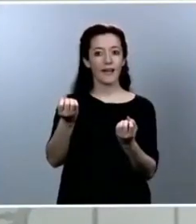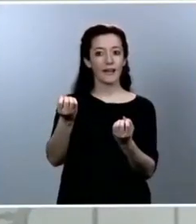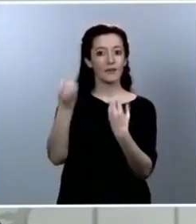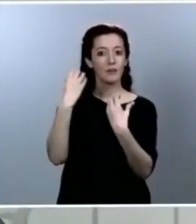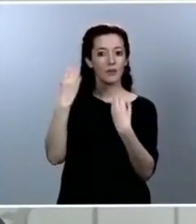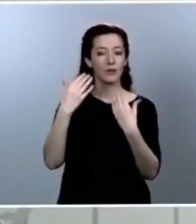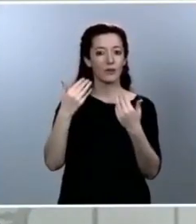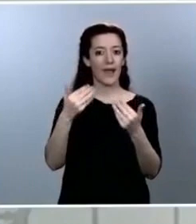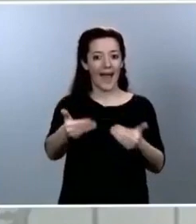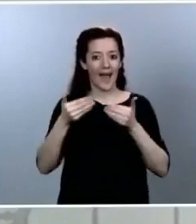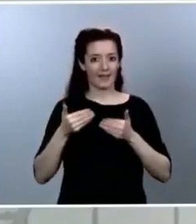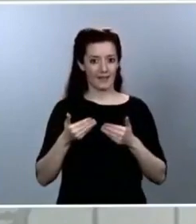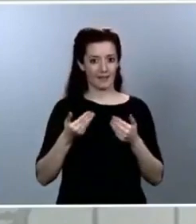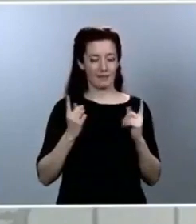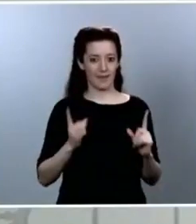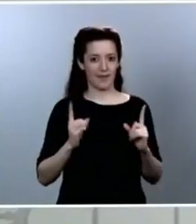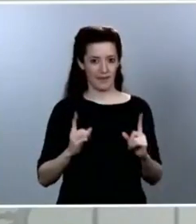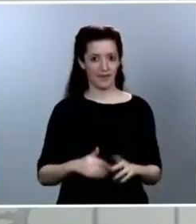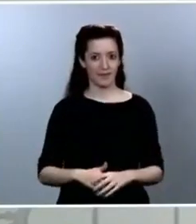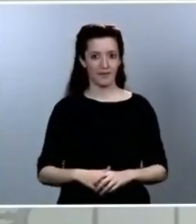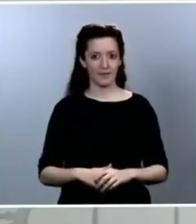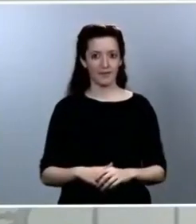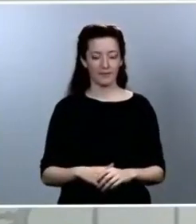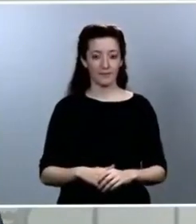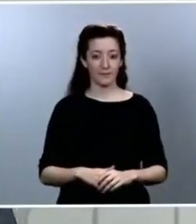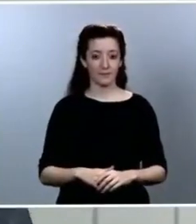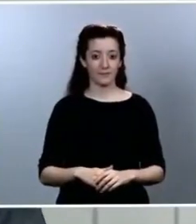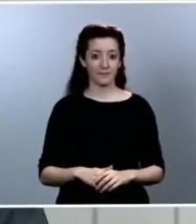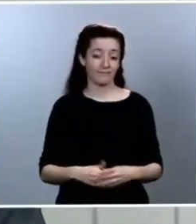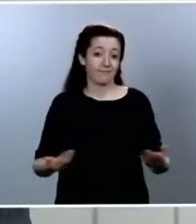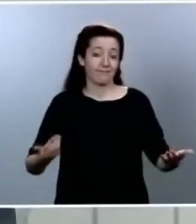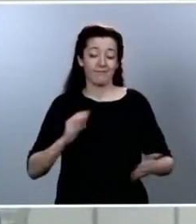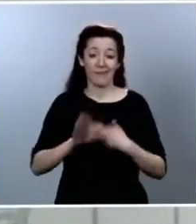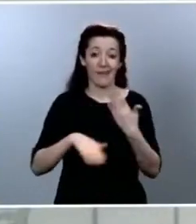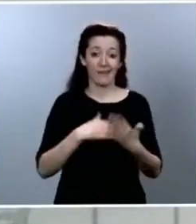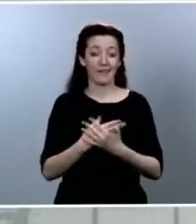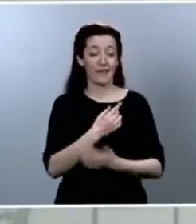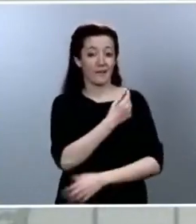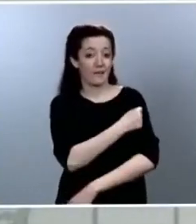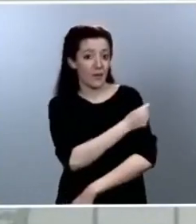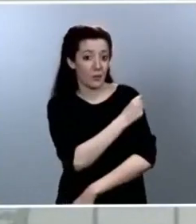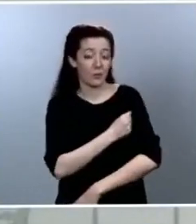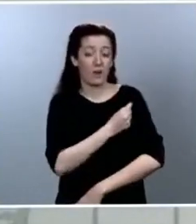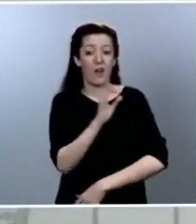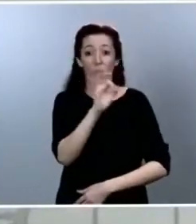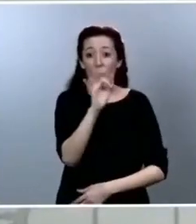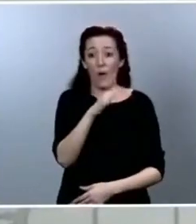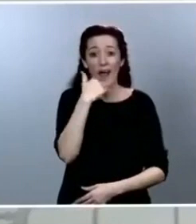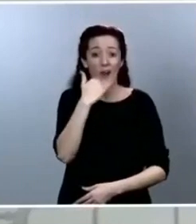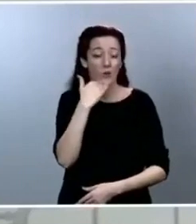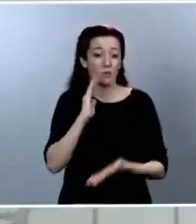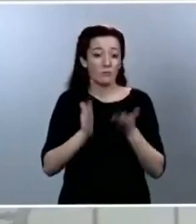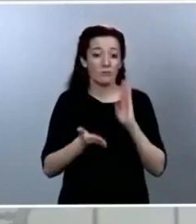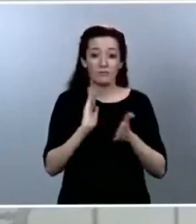como consecuencia de la presencia del virus hasta que no haya una vacuna o un remedio terapéutico. E insisto, lo importante